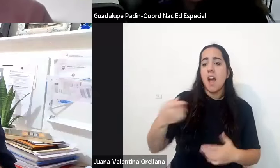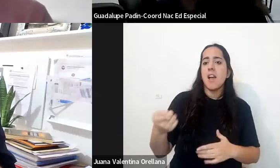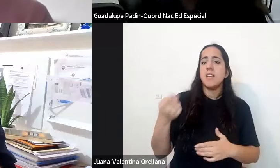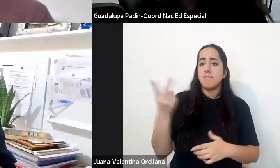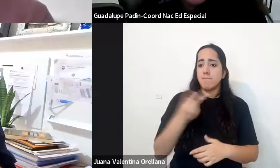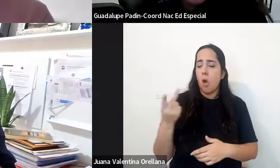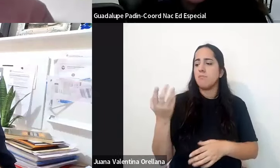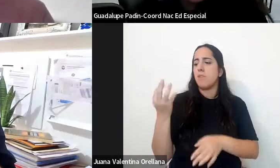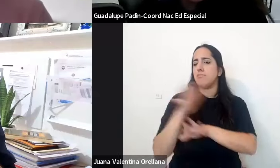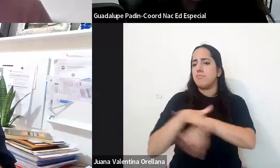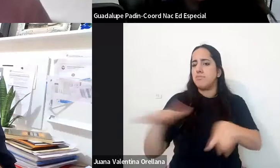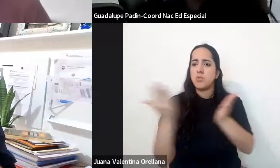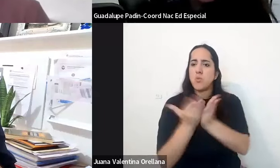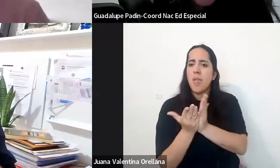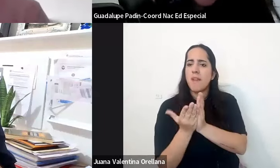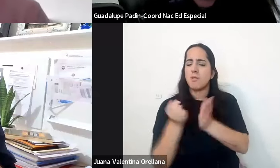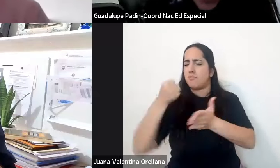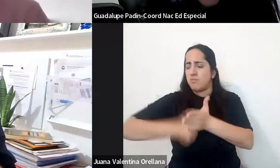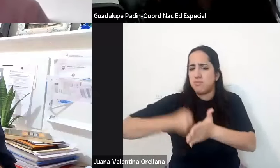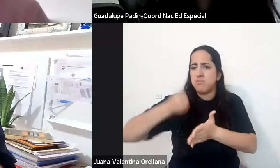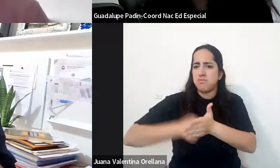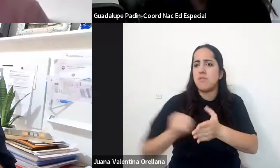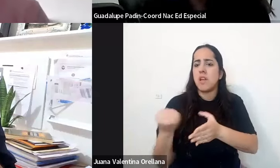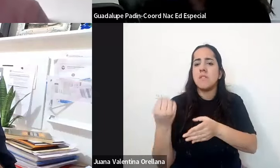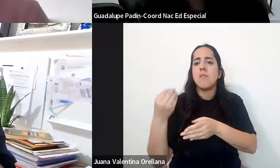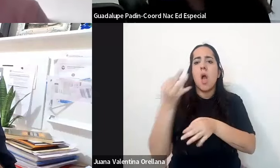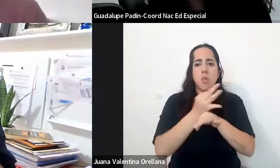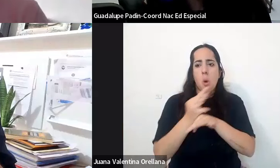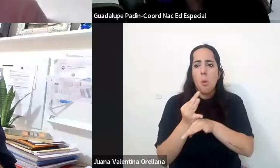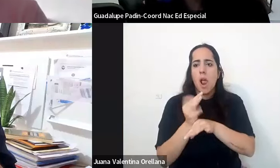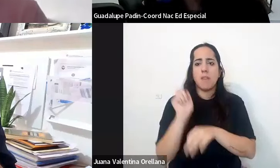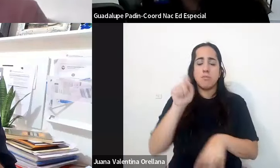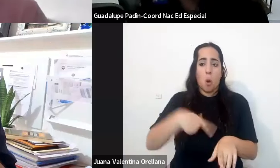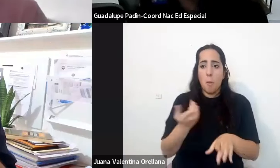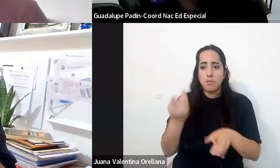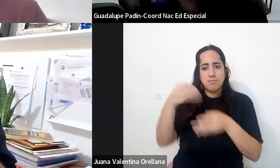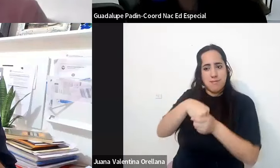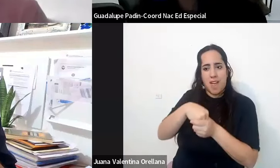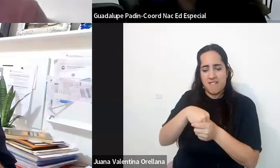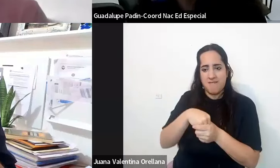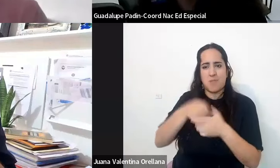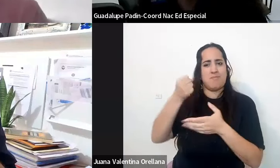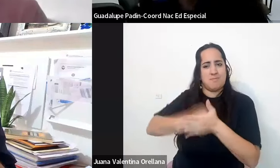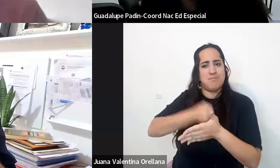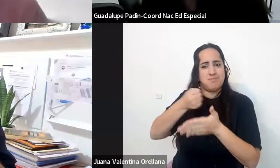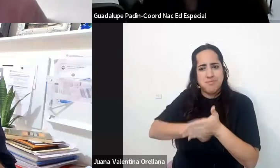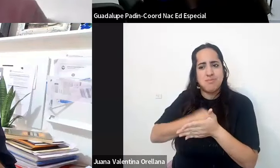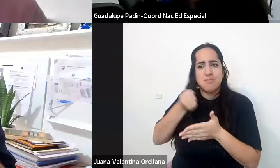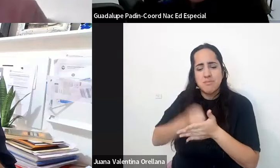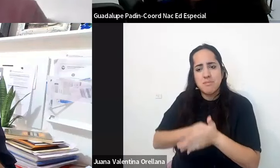estudiantes estén en escuelas regulares ordinarias o comunes es muy intenso